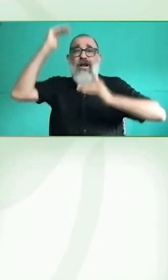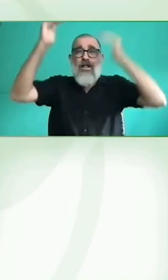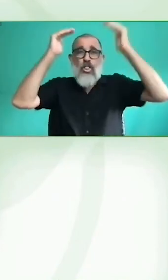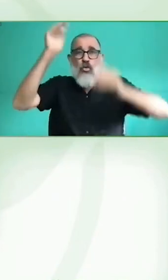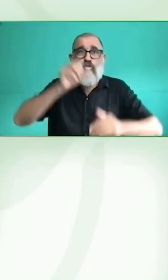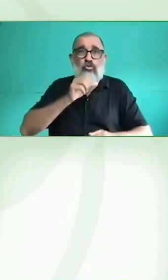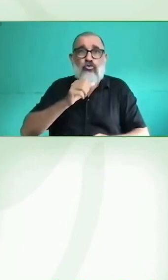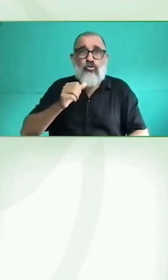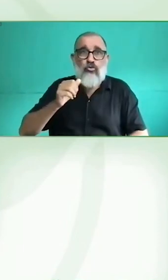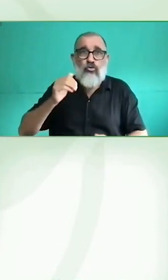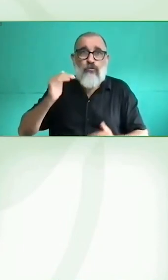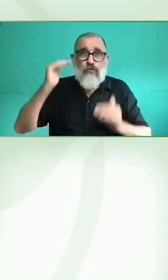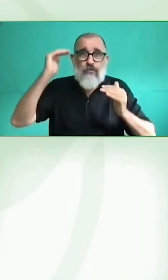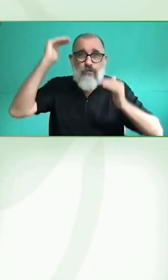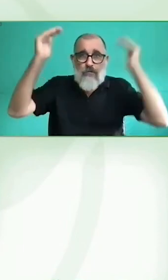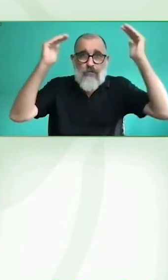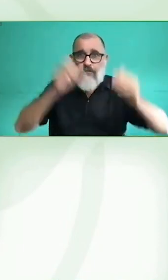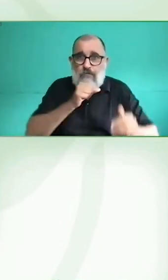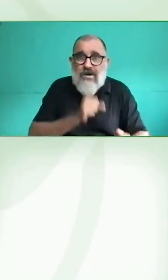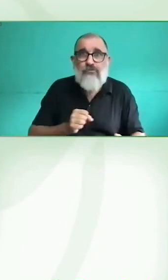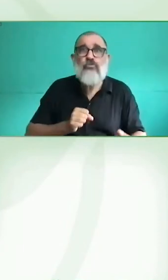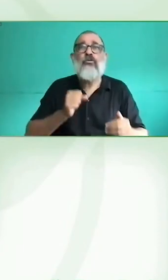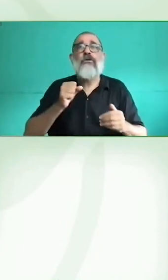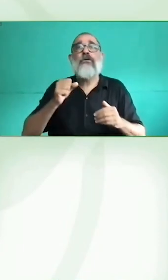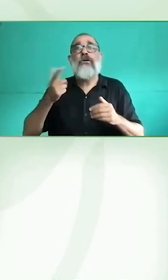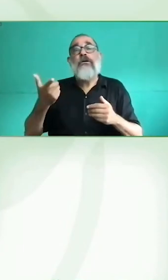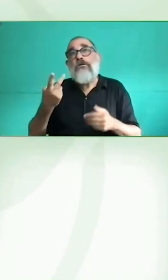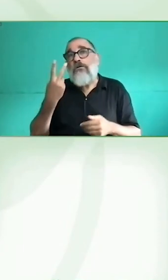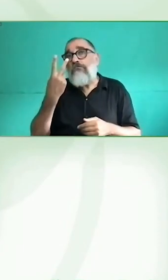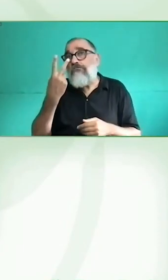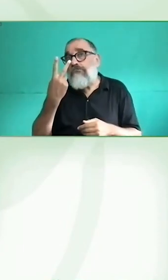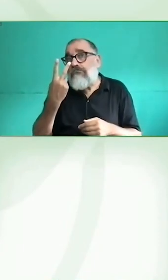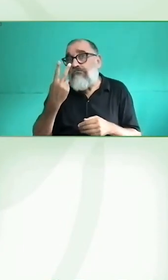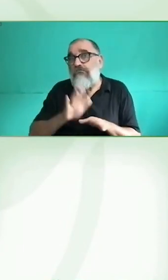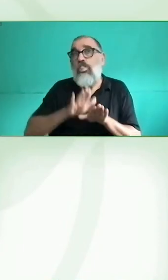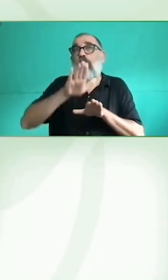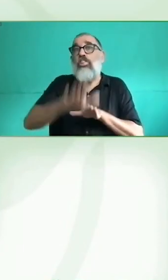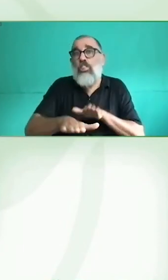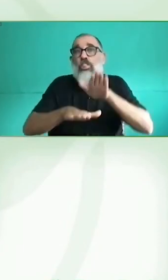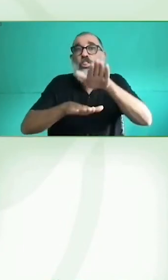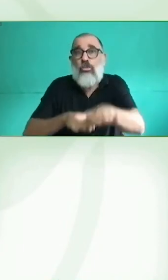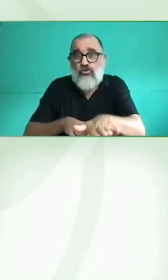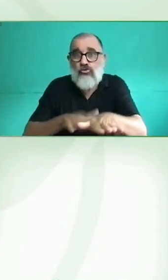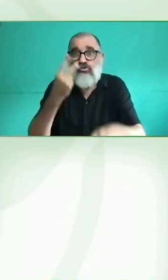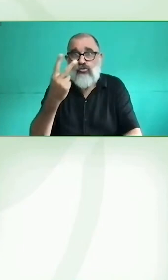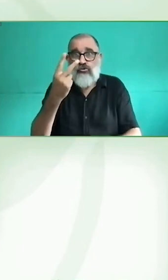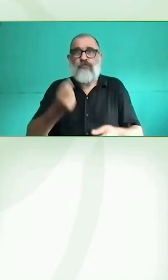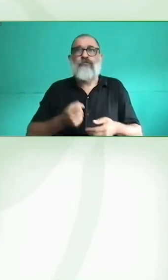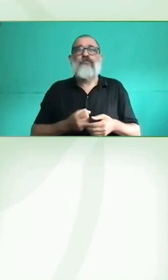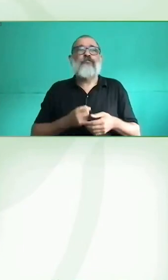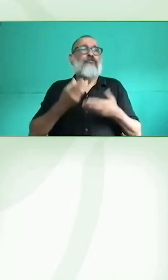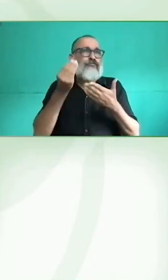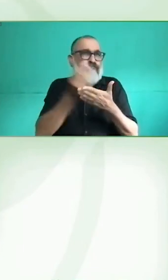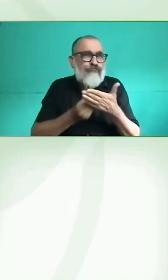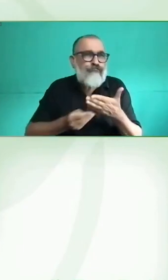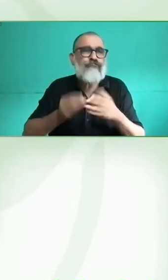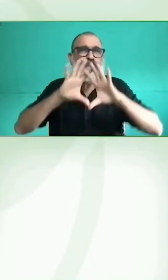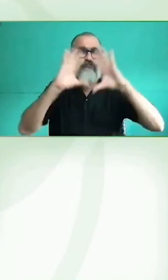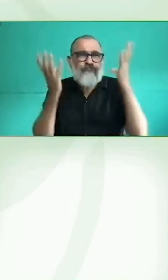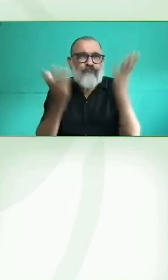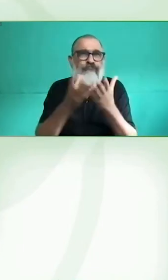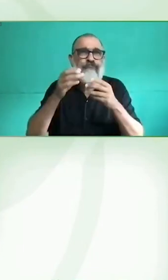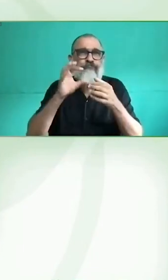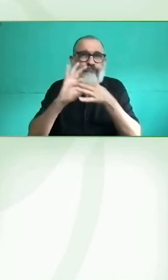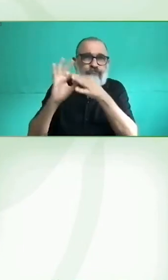ese modelo a distintos países latinoamericanos. Comenzamos en Argentina en el año 2010 con un pequeño centro dentro de las